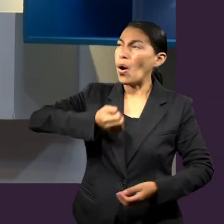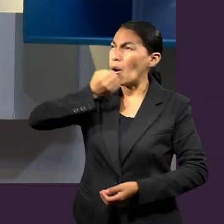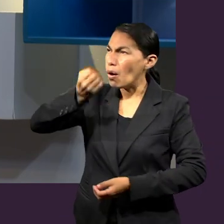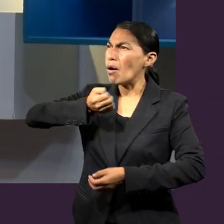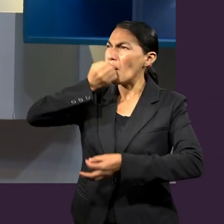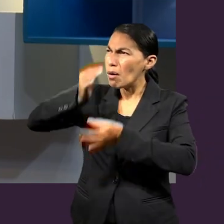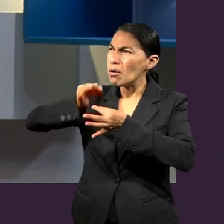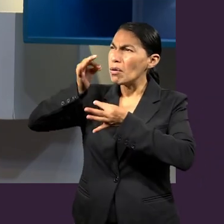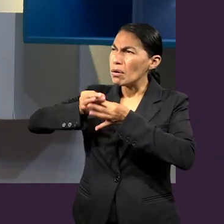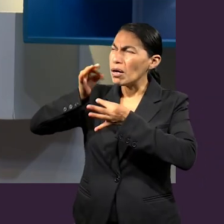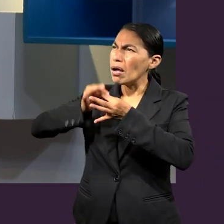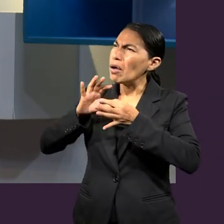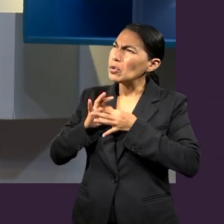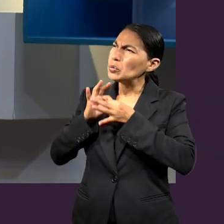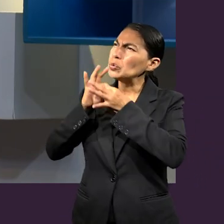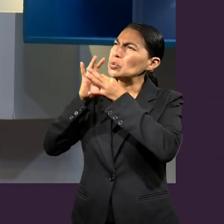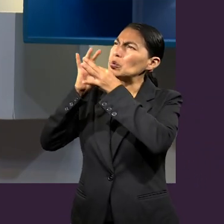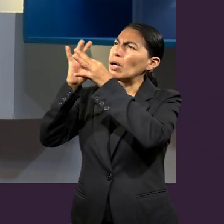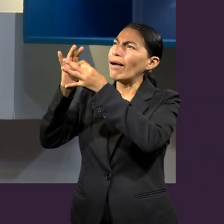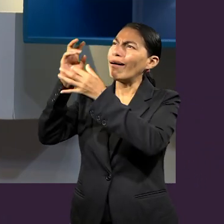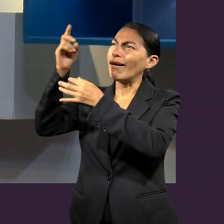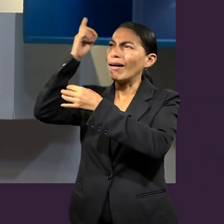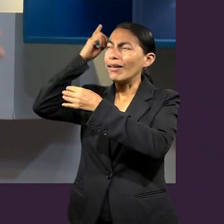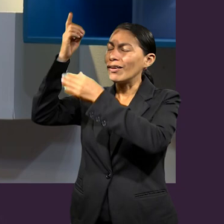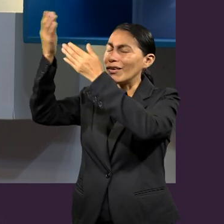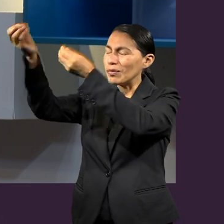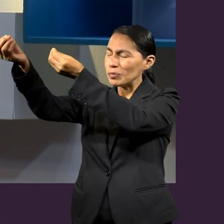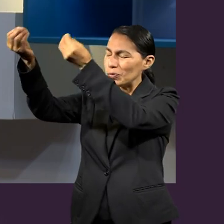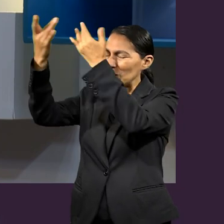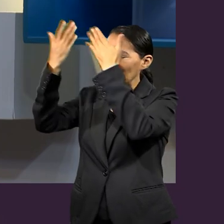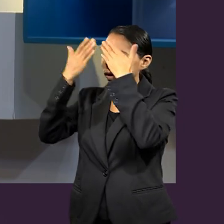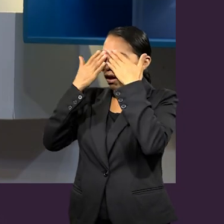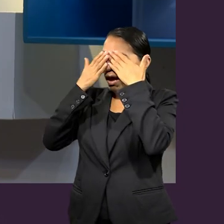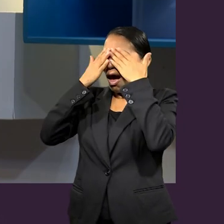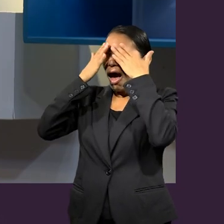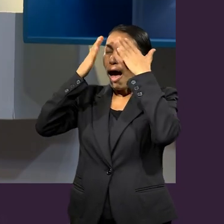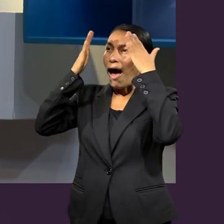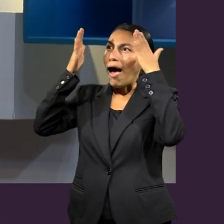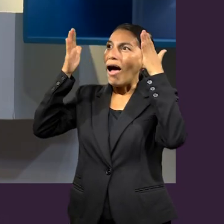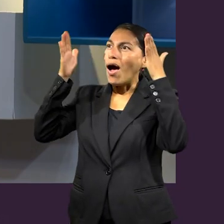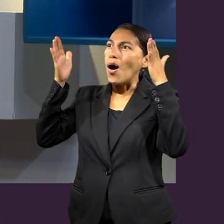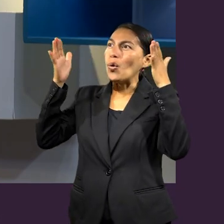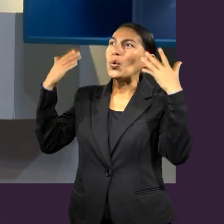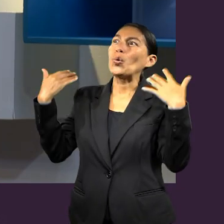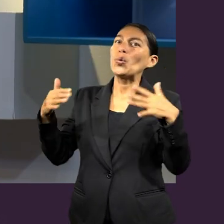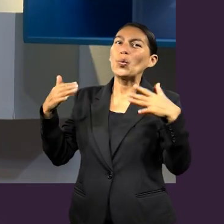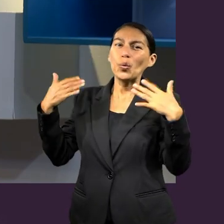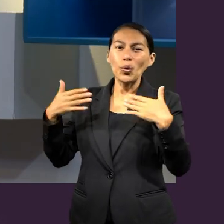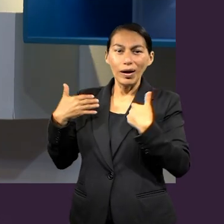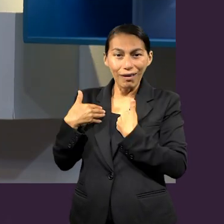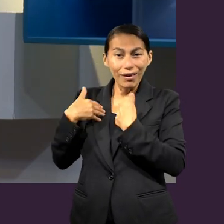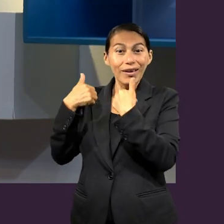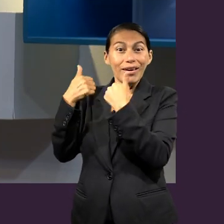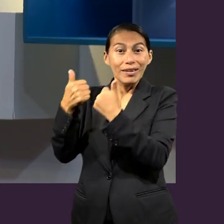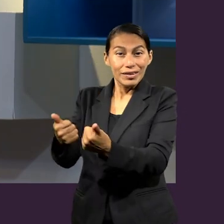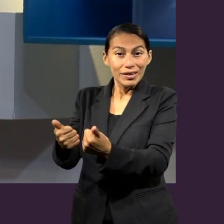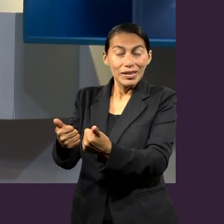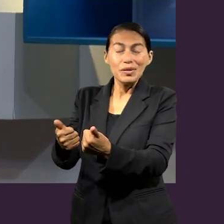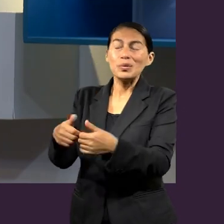y entendemos todas las maravillas que él hizo con nosotros, nos abre un compás de entendimiento de cosas